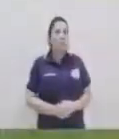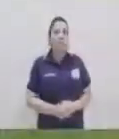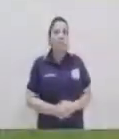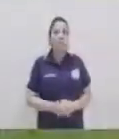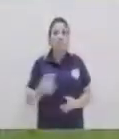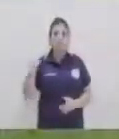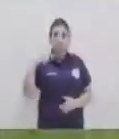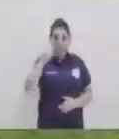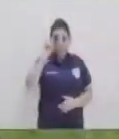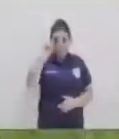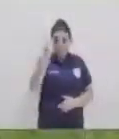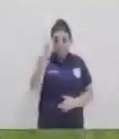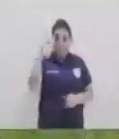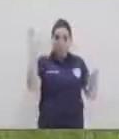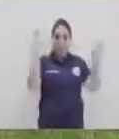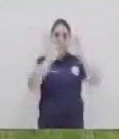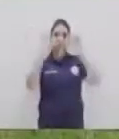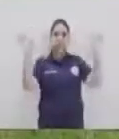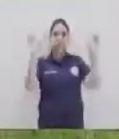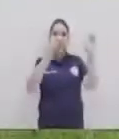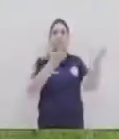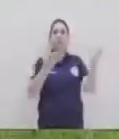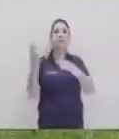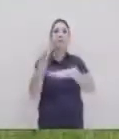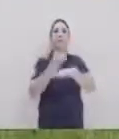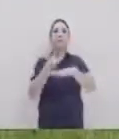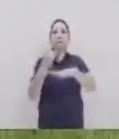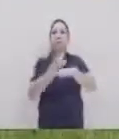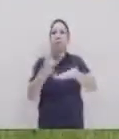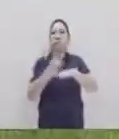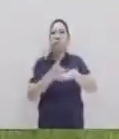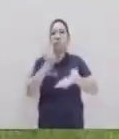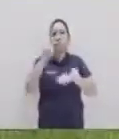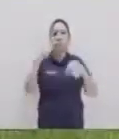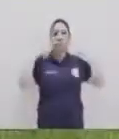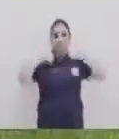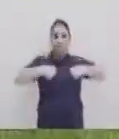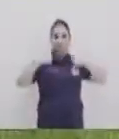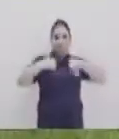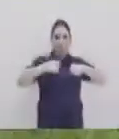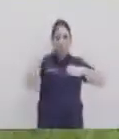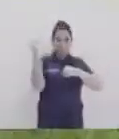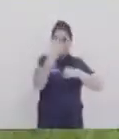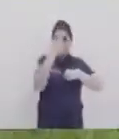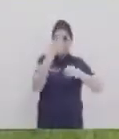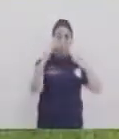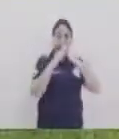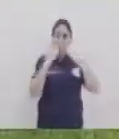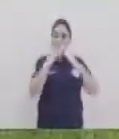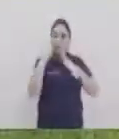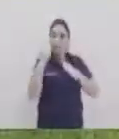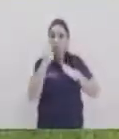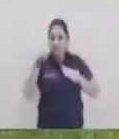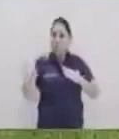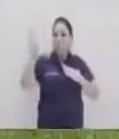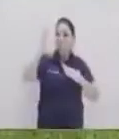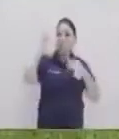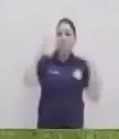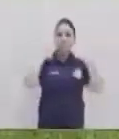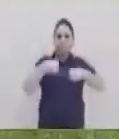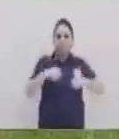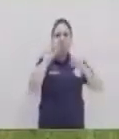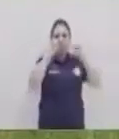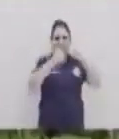para nuestro primer ejercicio vamos a utilizar una mochila todos tenemos en casa una mochila